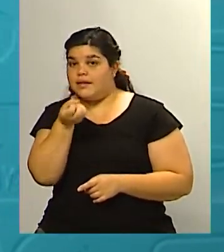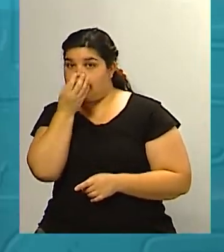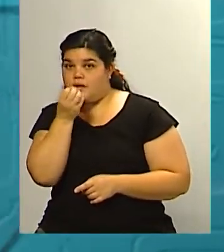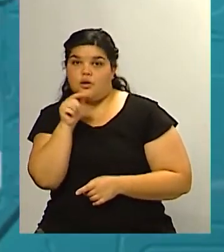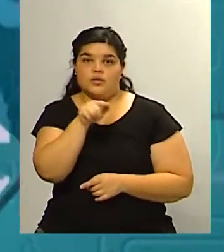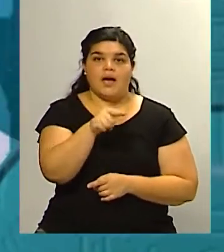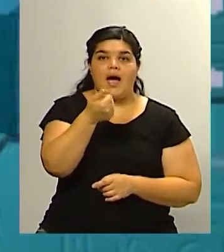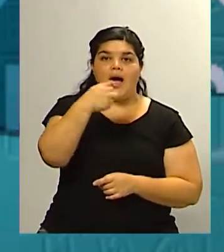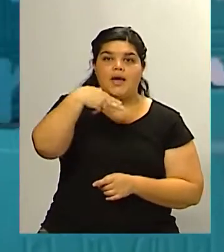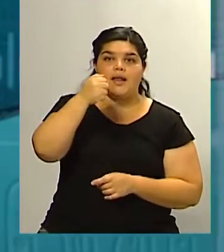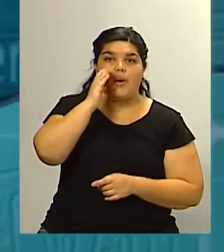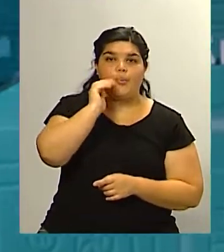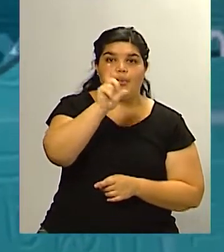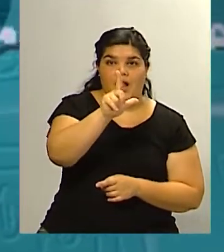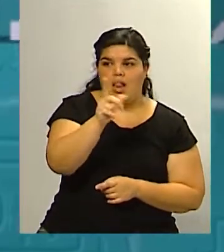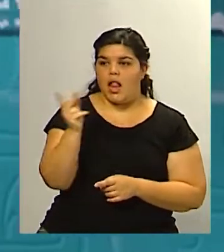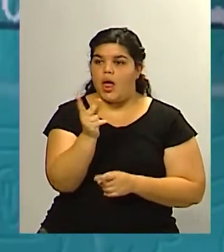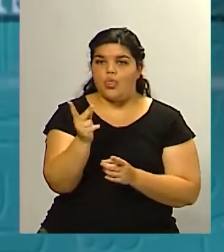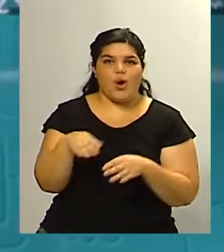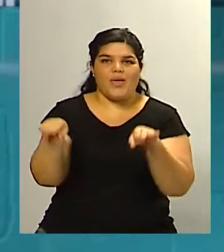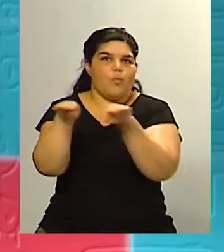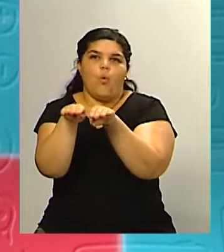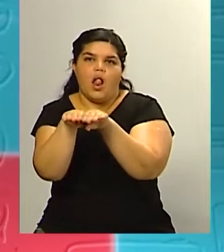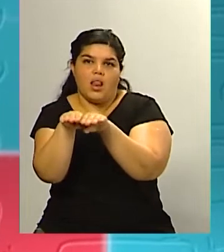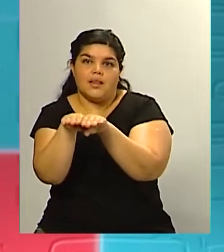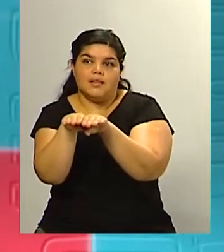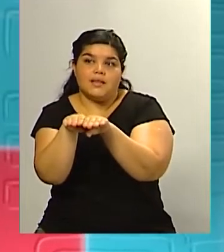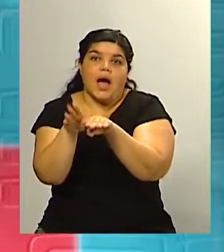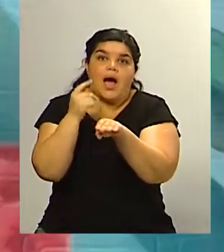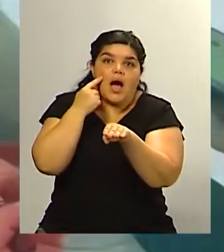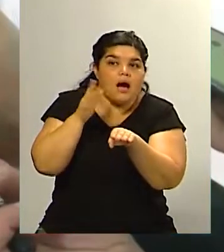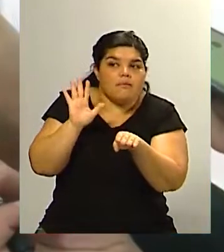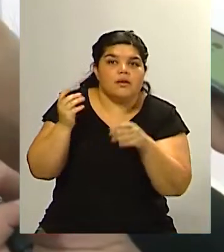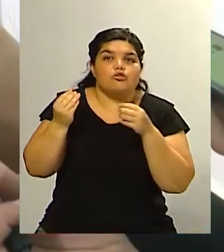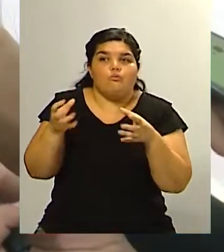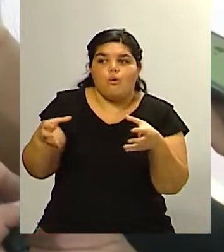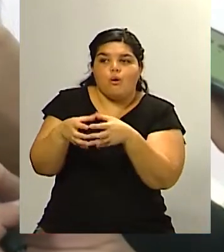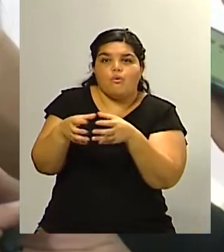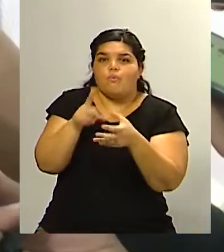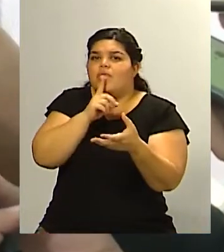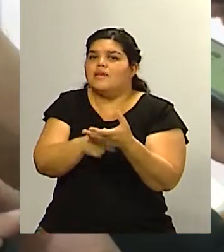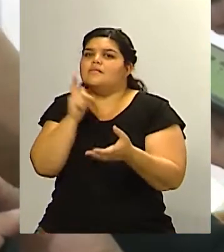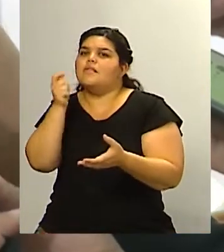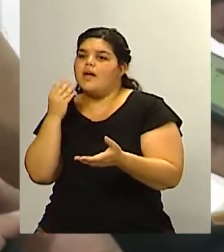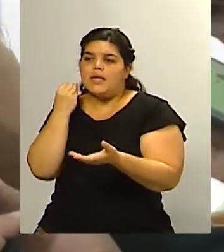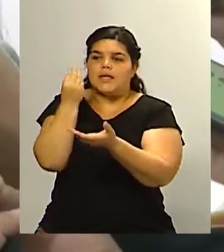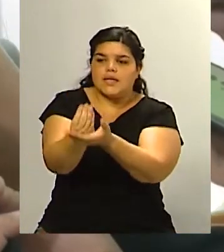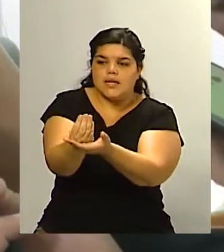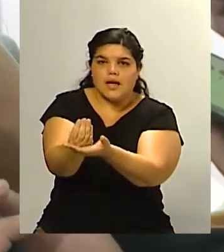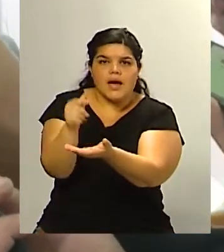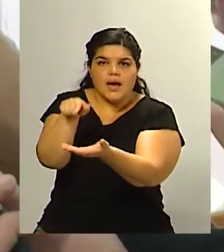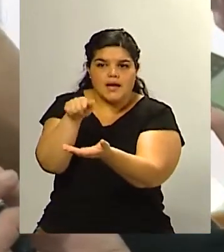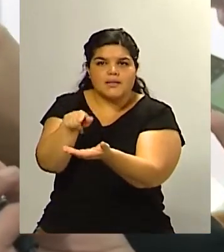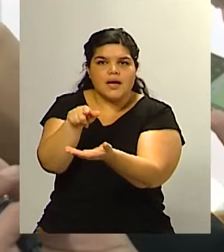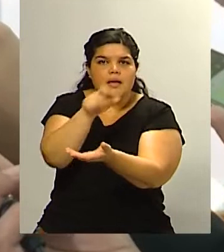también pone un candidato y hay que ver cómo lo toma la gente lógicamente la gente es la que después toma la decisión